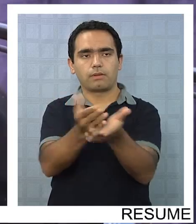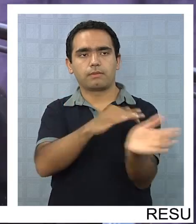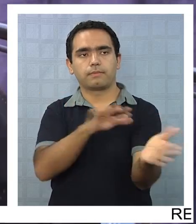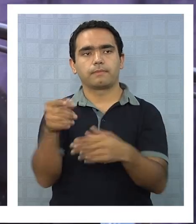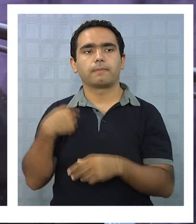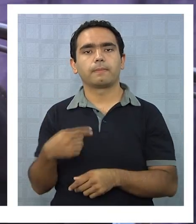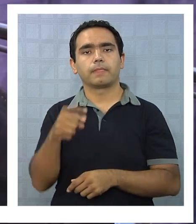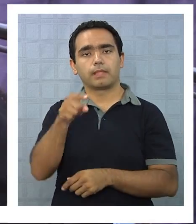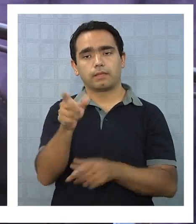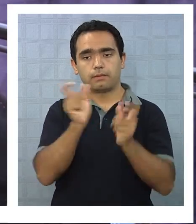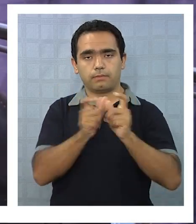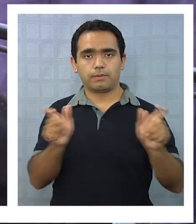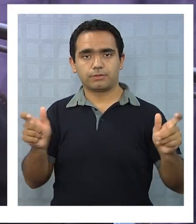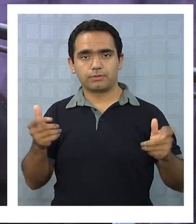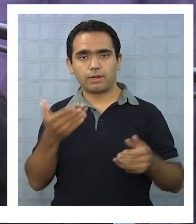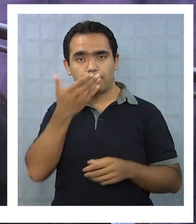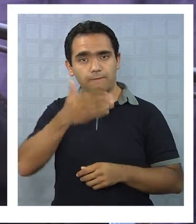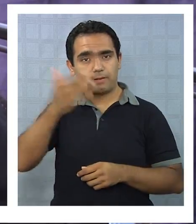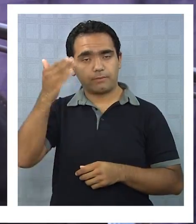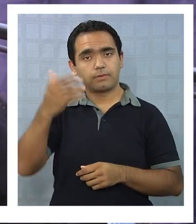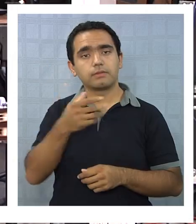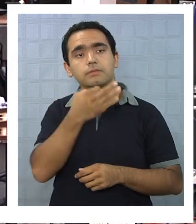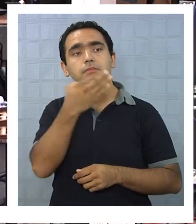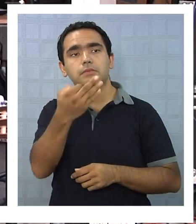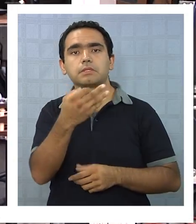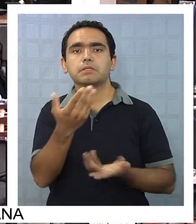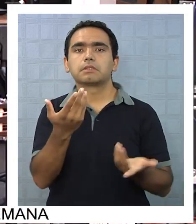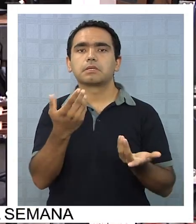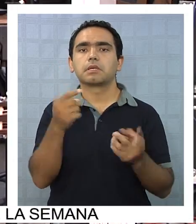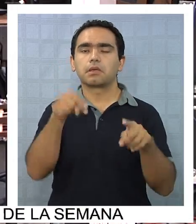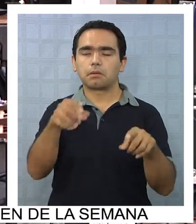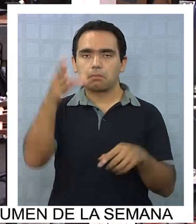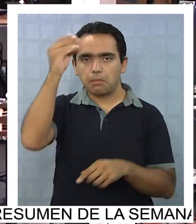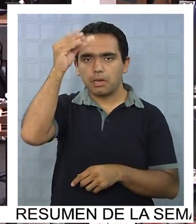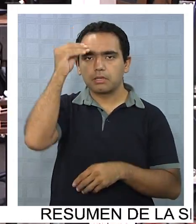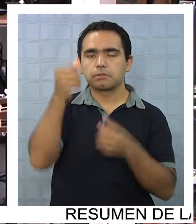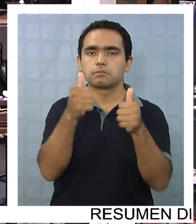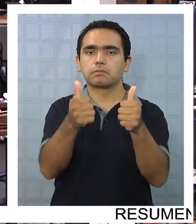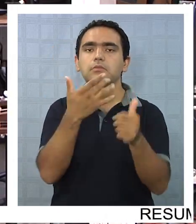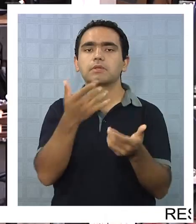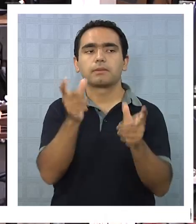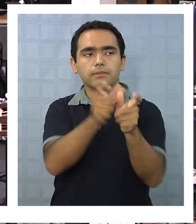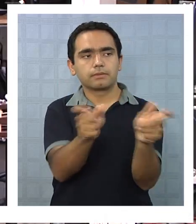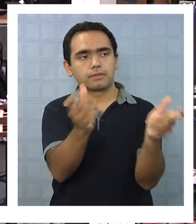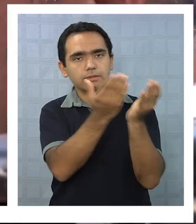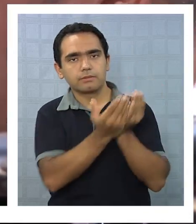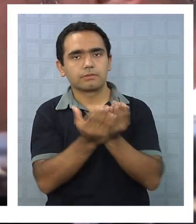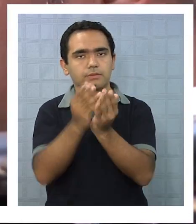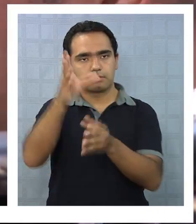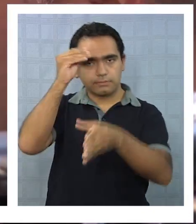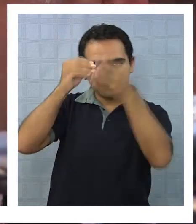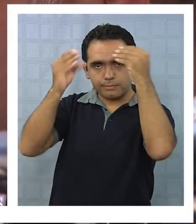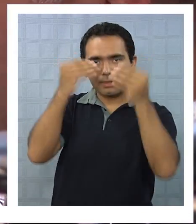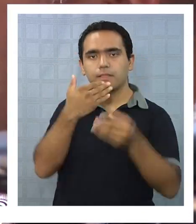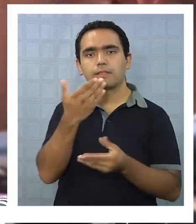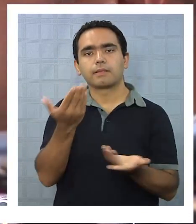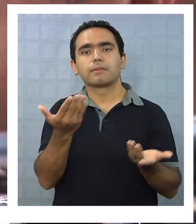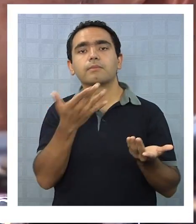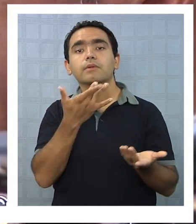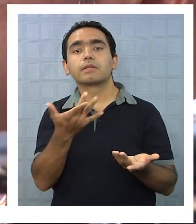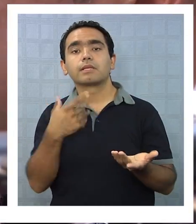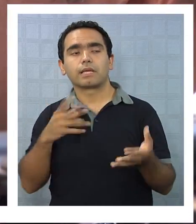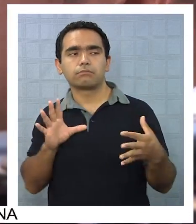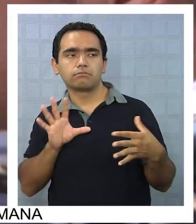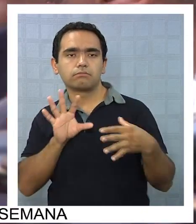Los artistas sienten que esta experiencia sirve tanto a los estudiantes como a los propios creadores, ya que se establece